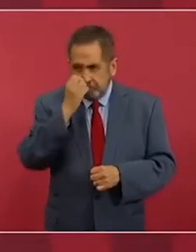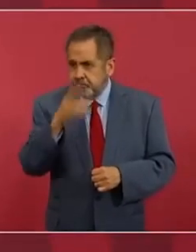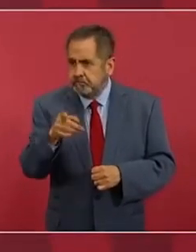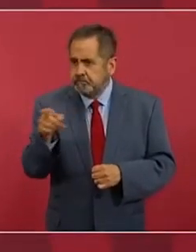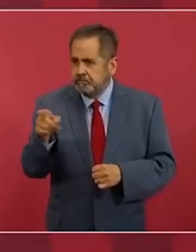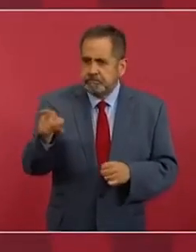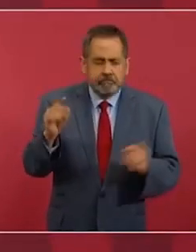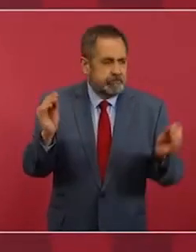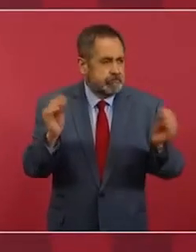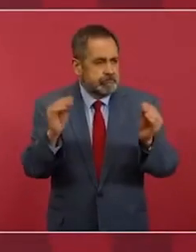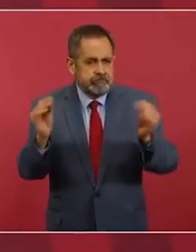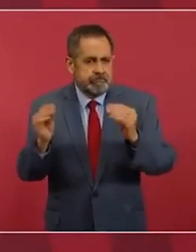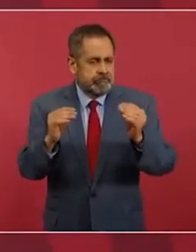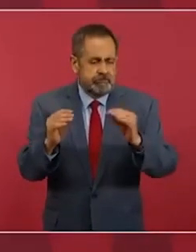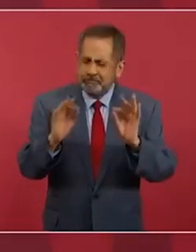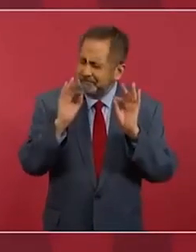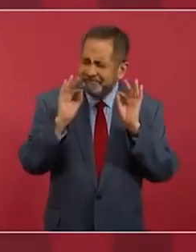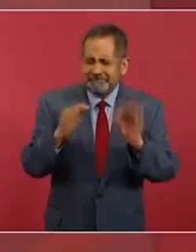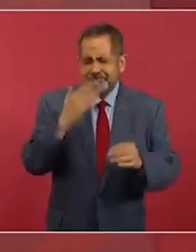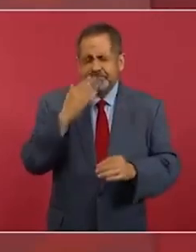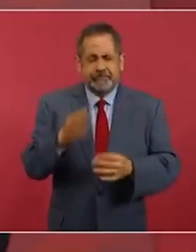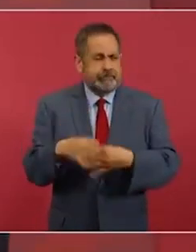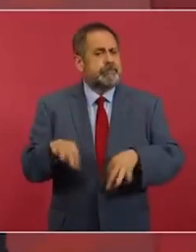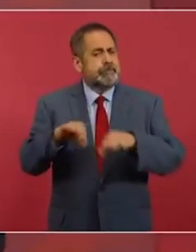un tiempo muy importante. Entonces,